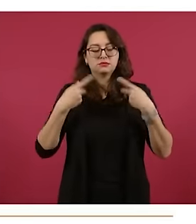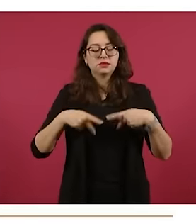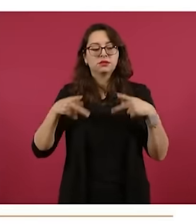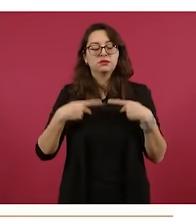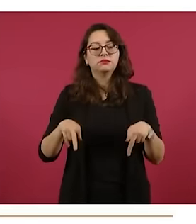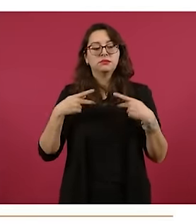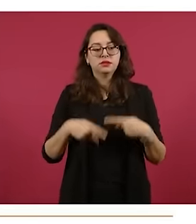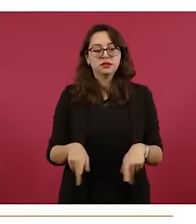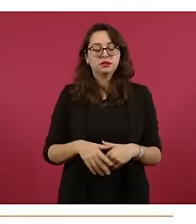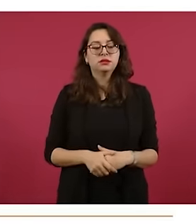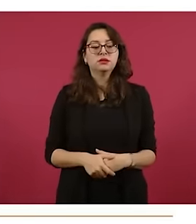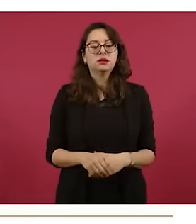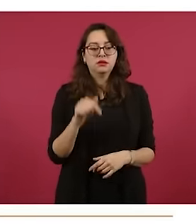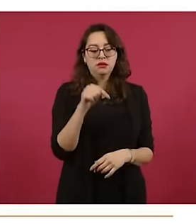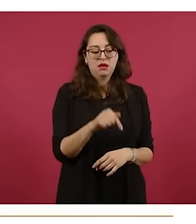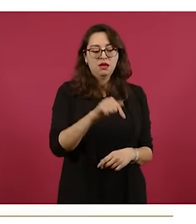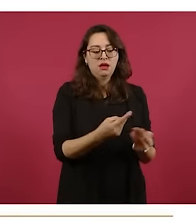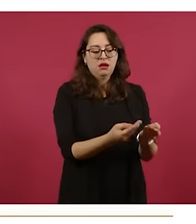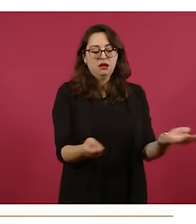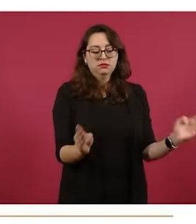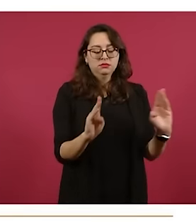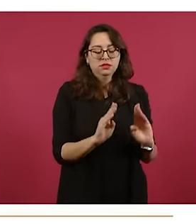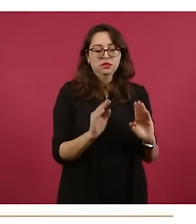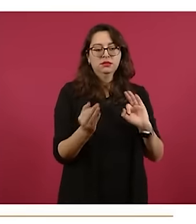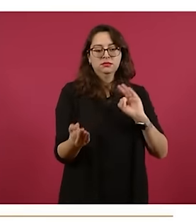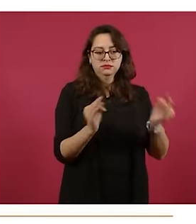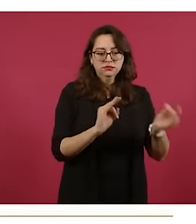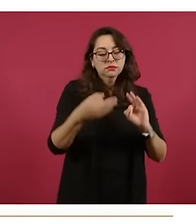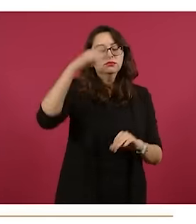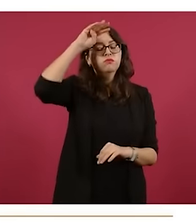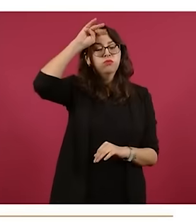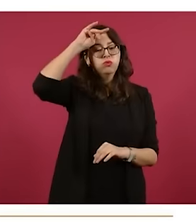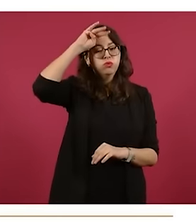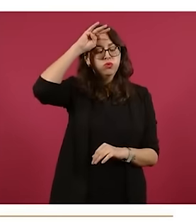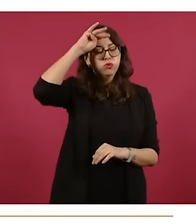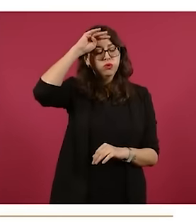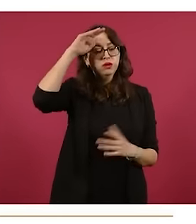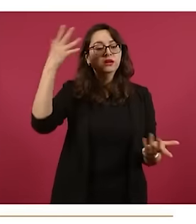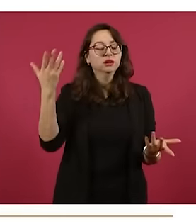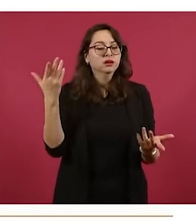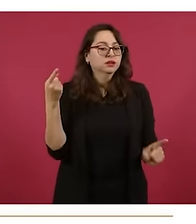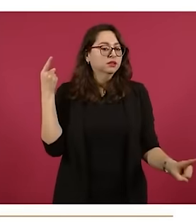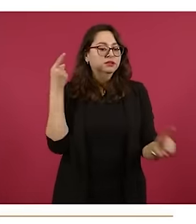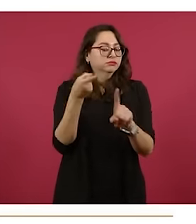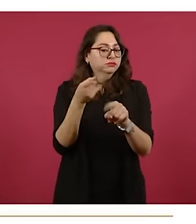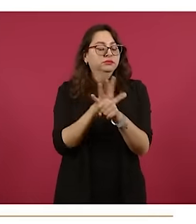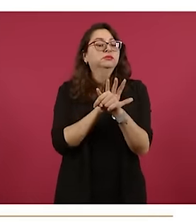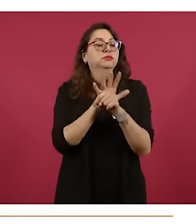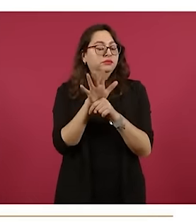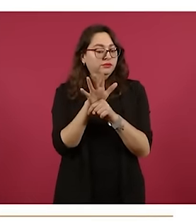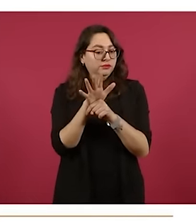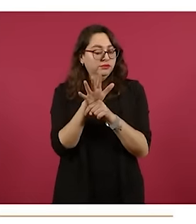está cercana a la zona metropolitana y tiene como principales componentes